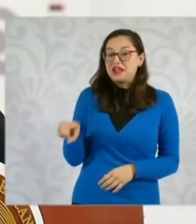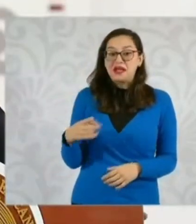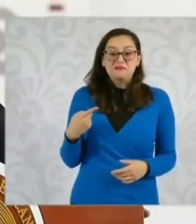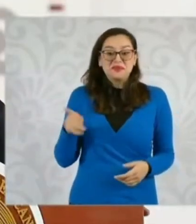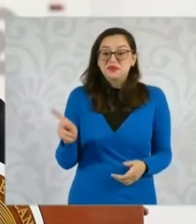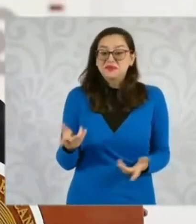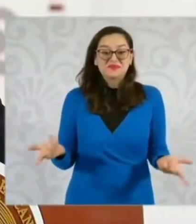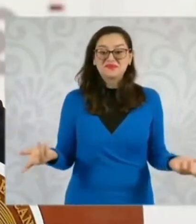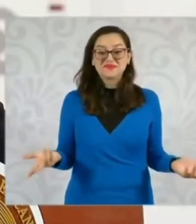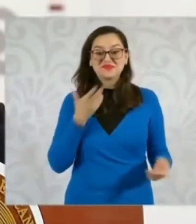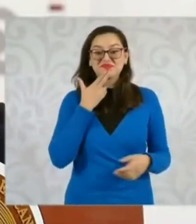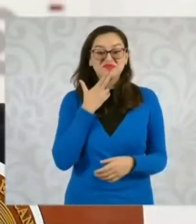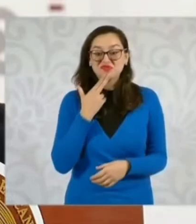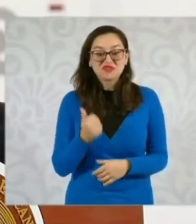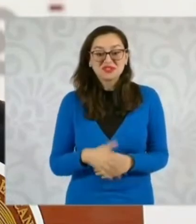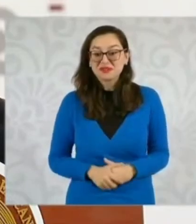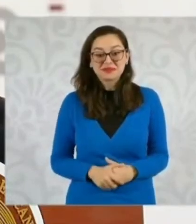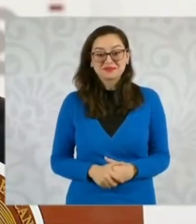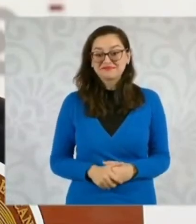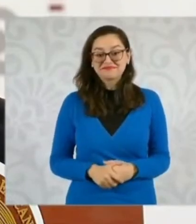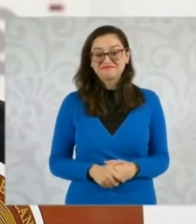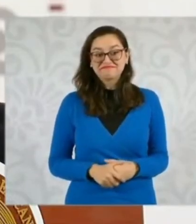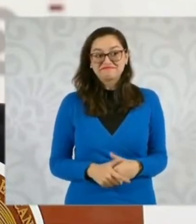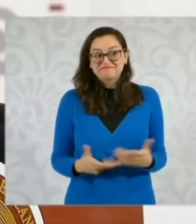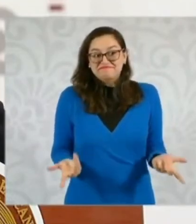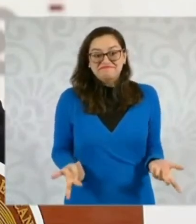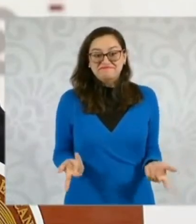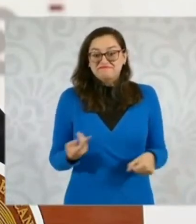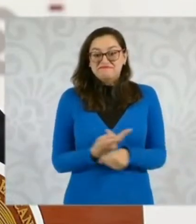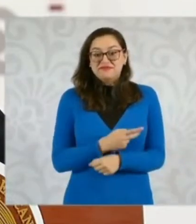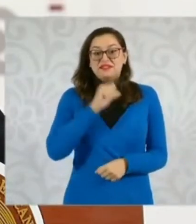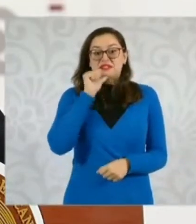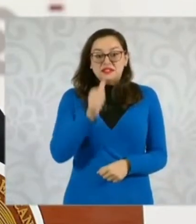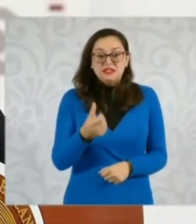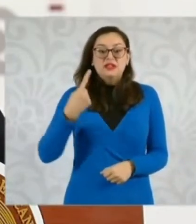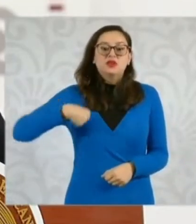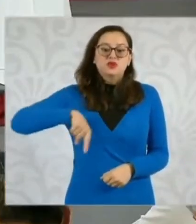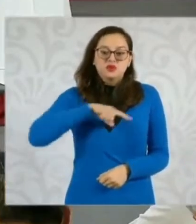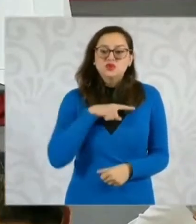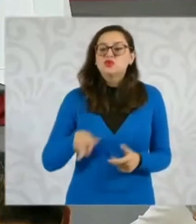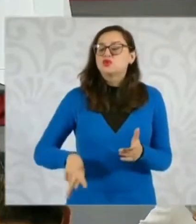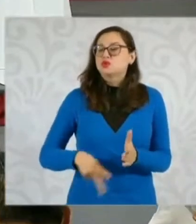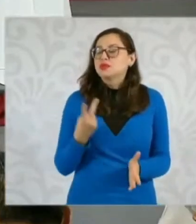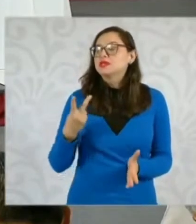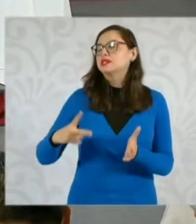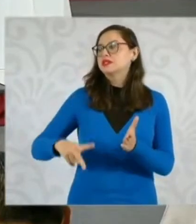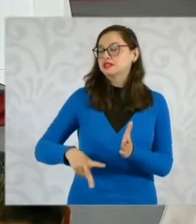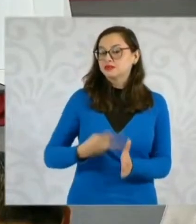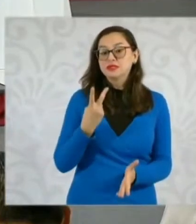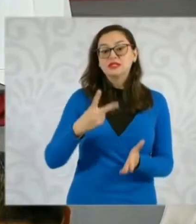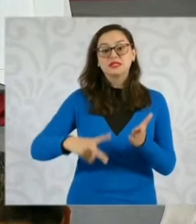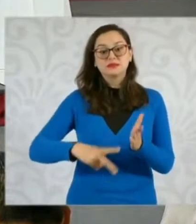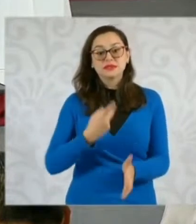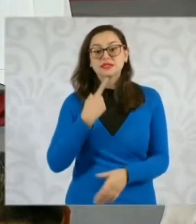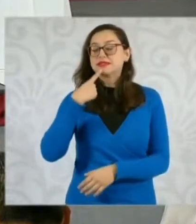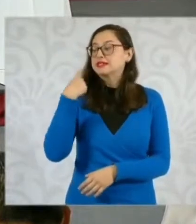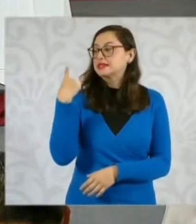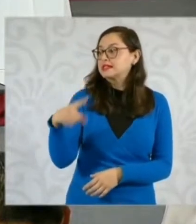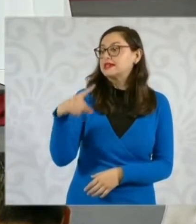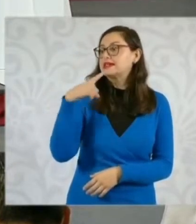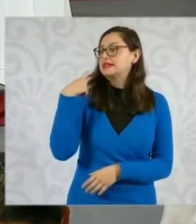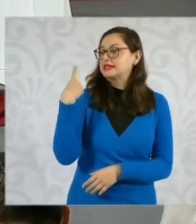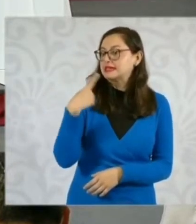excepcionalmente proceden. Y siempre hemos presentado quejas, siempre hemos presentado